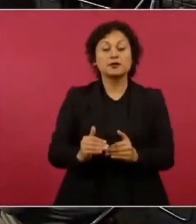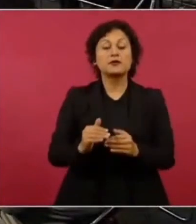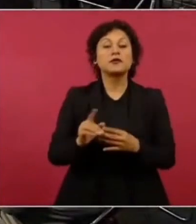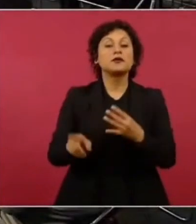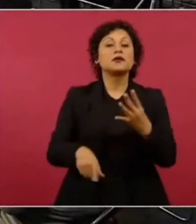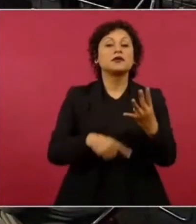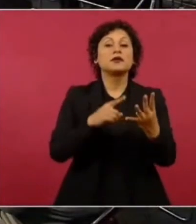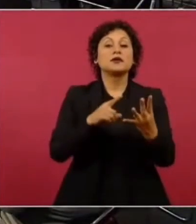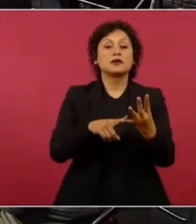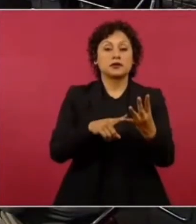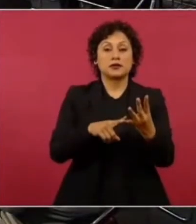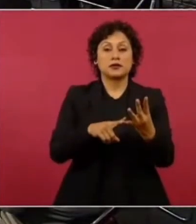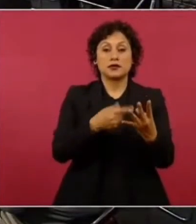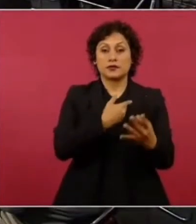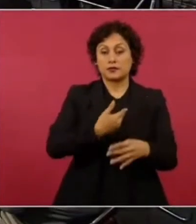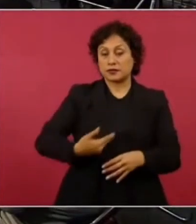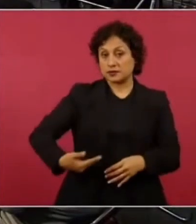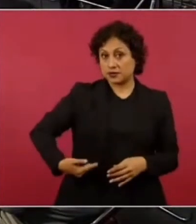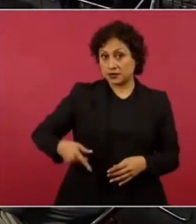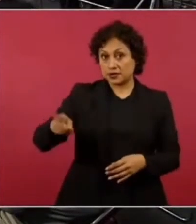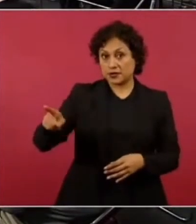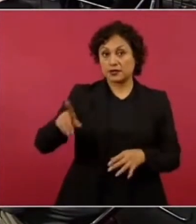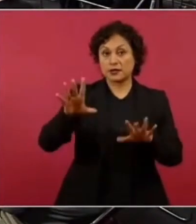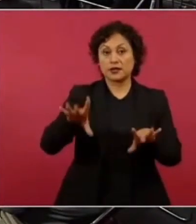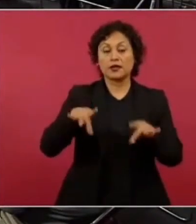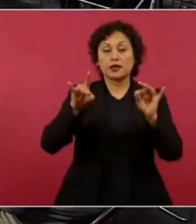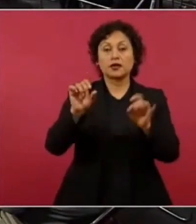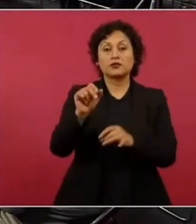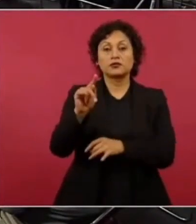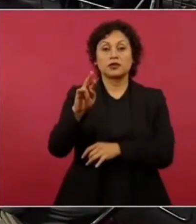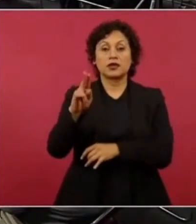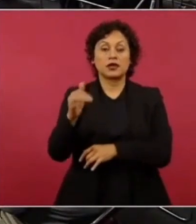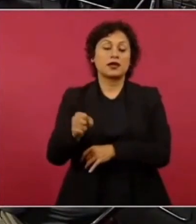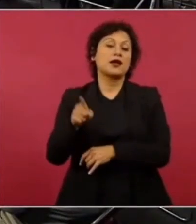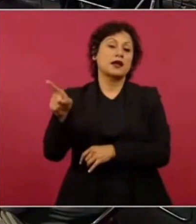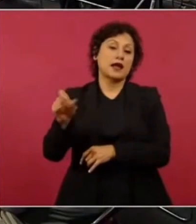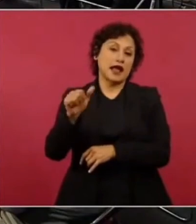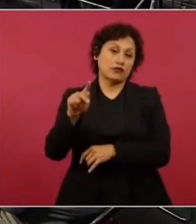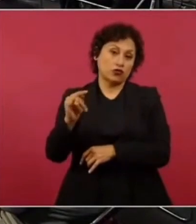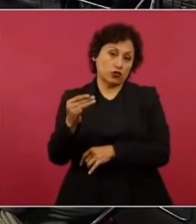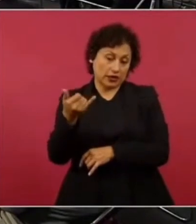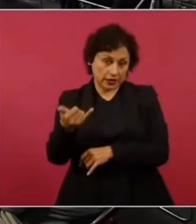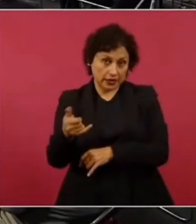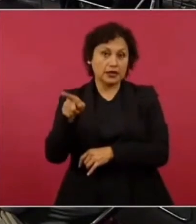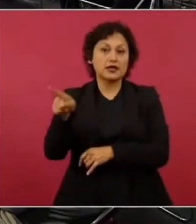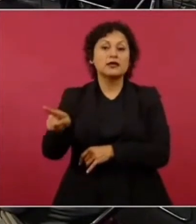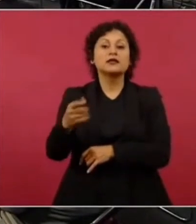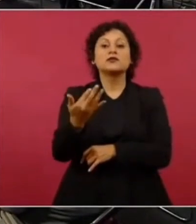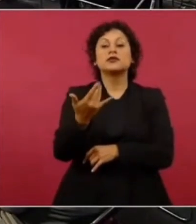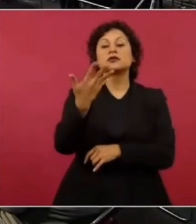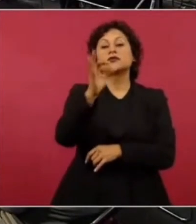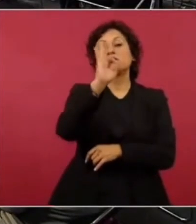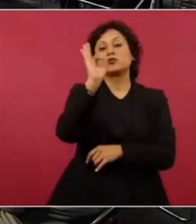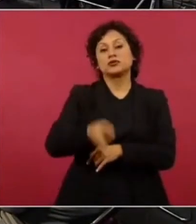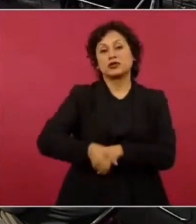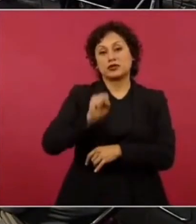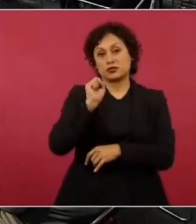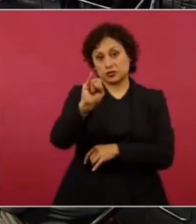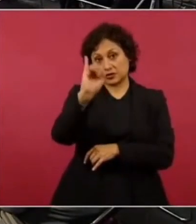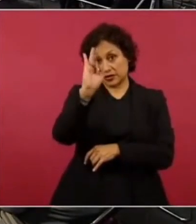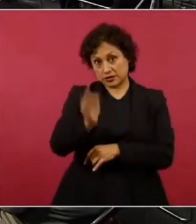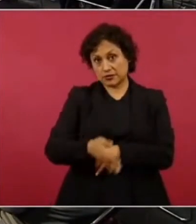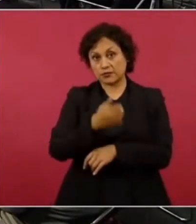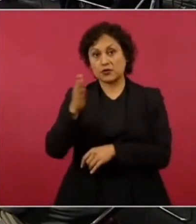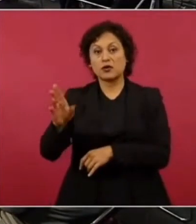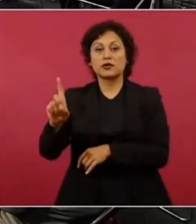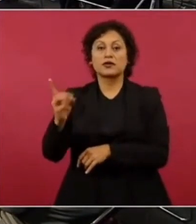luego el primer ministro de Australia Anthony Albanese 55% de aprobación frente a un